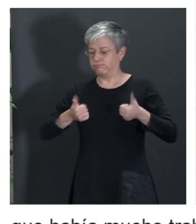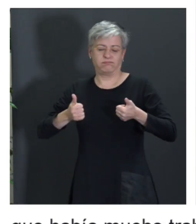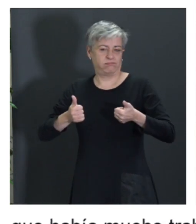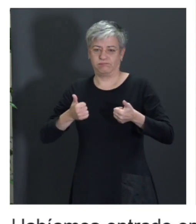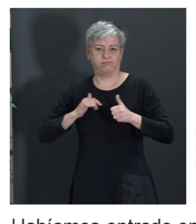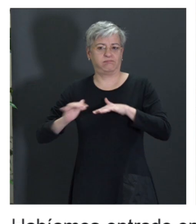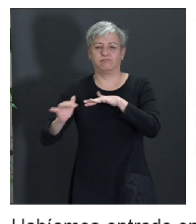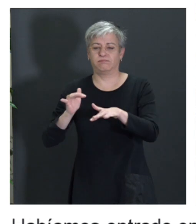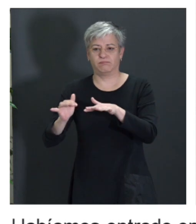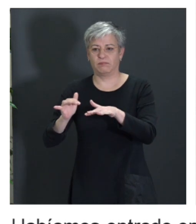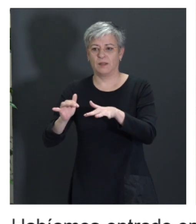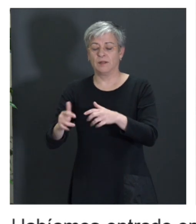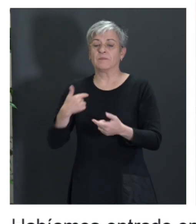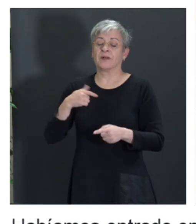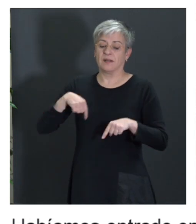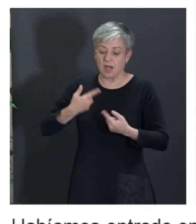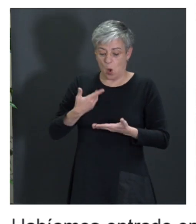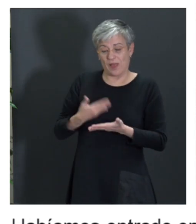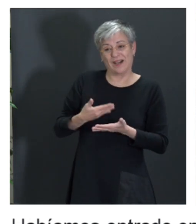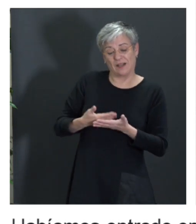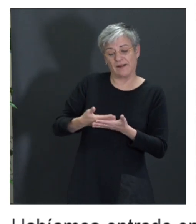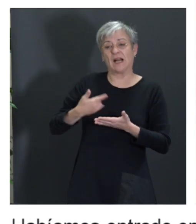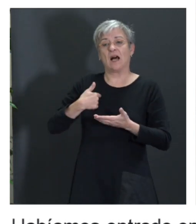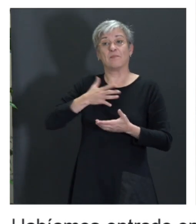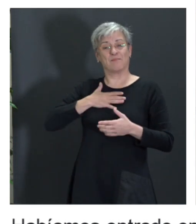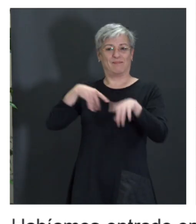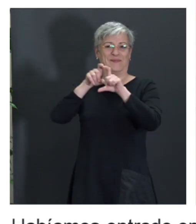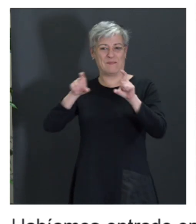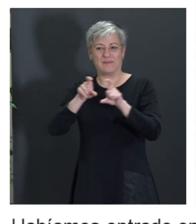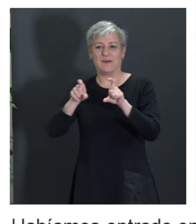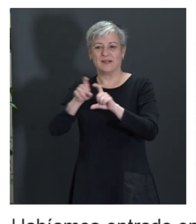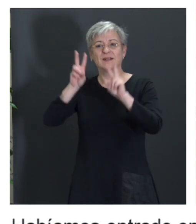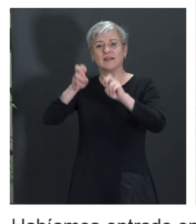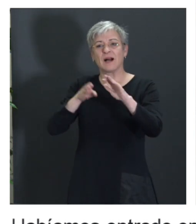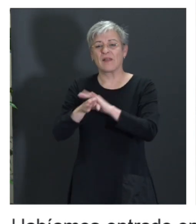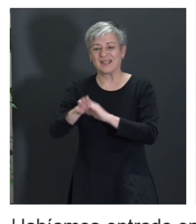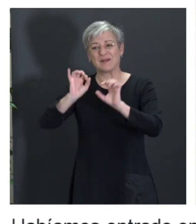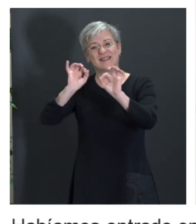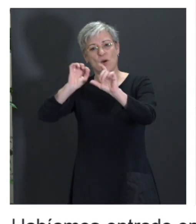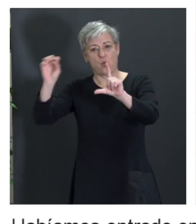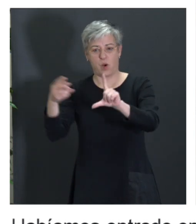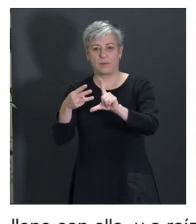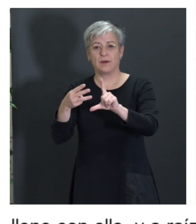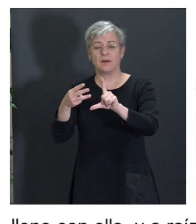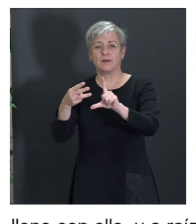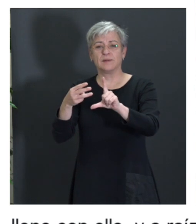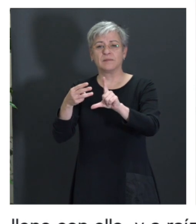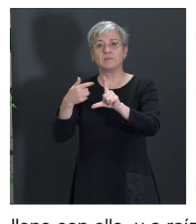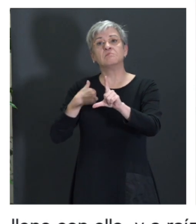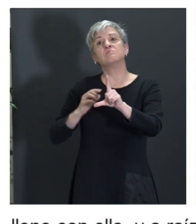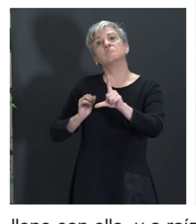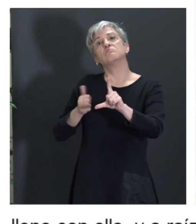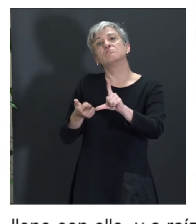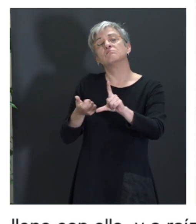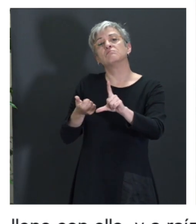raíz de eso, después de certificarnos y certificar la empresa también en accesibilidad web, pues empezamos